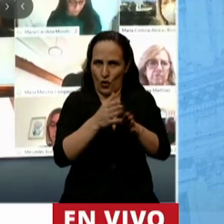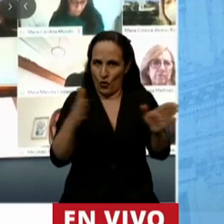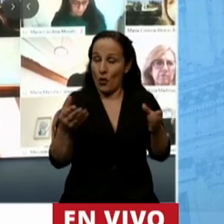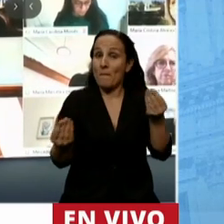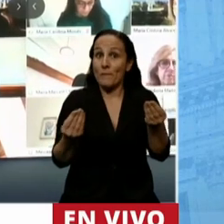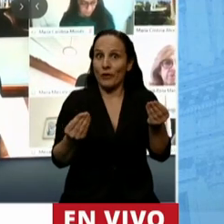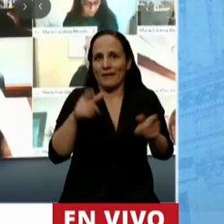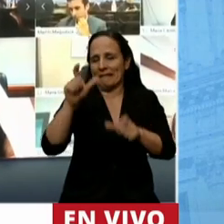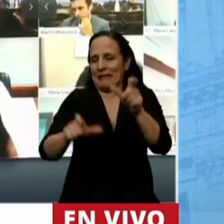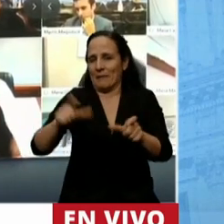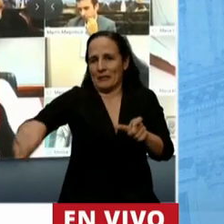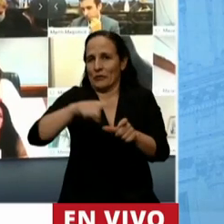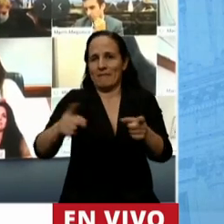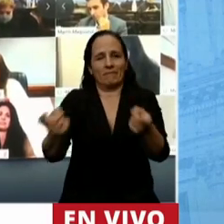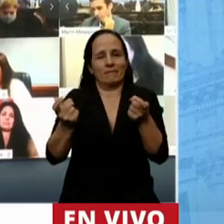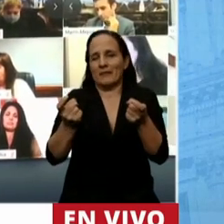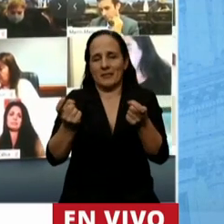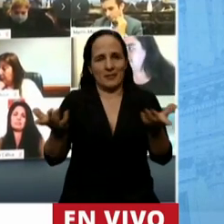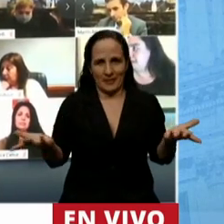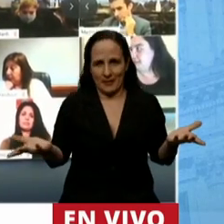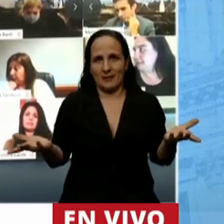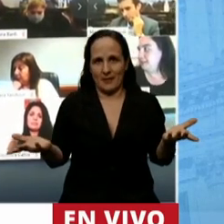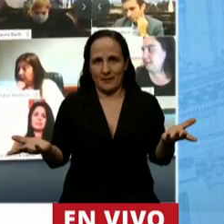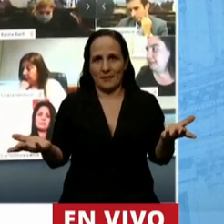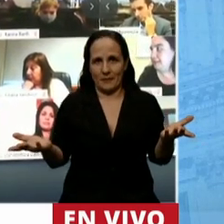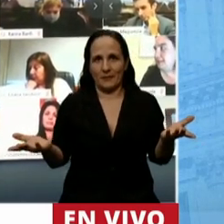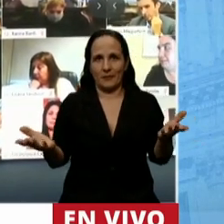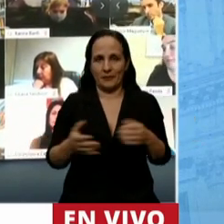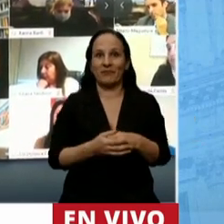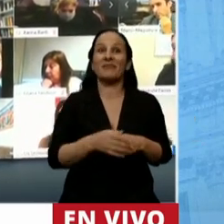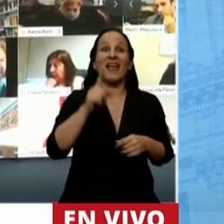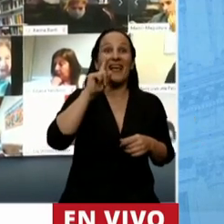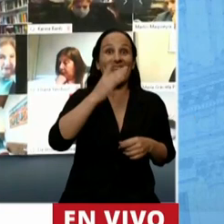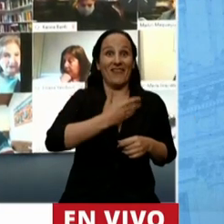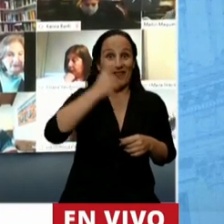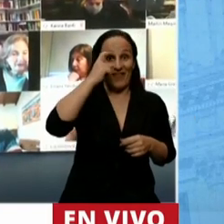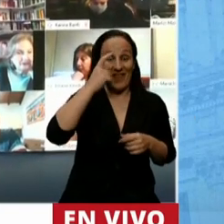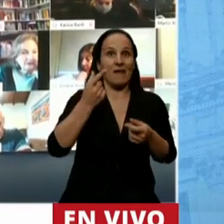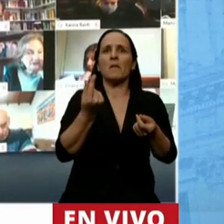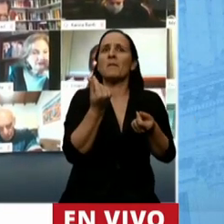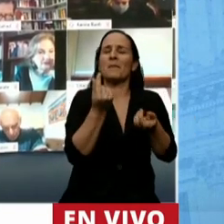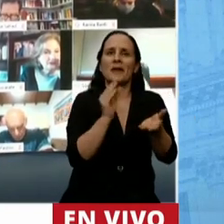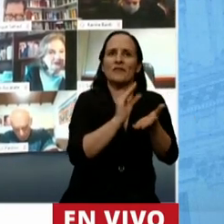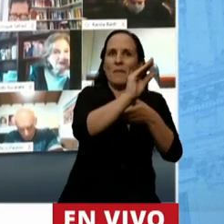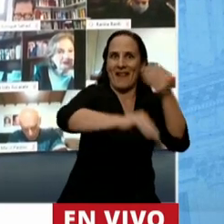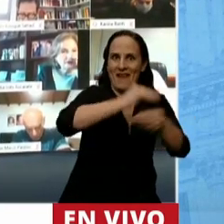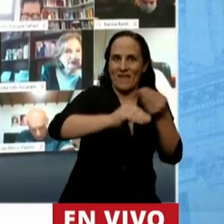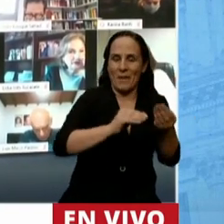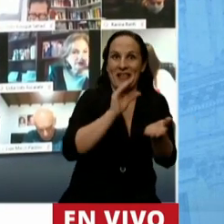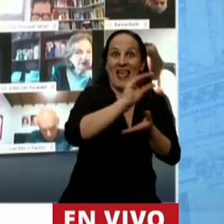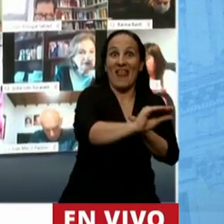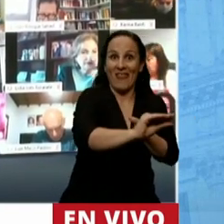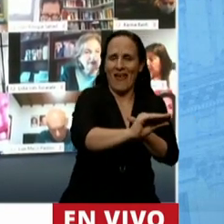gente lo necesitaba diseñamos e implementamos el ingreso familiar de emergencia el ingreso familiar de emergencia